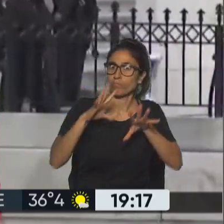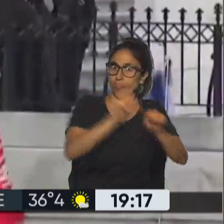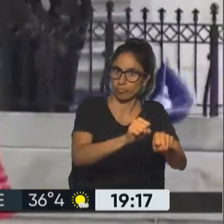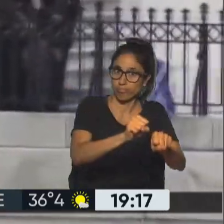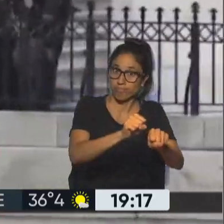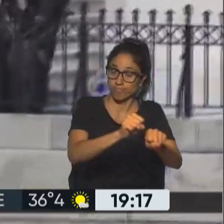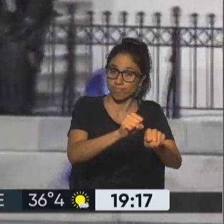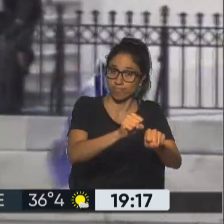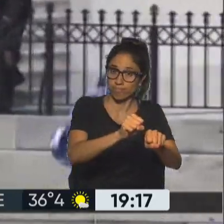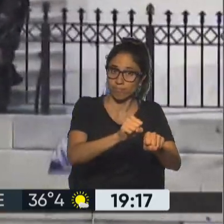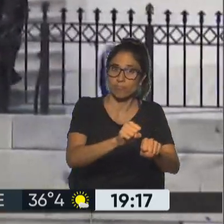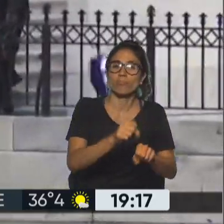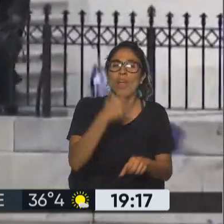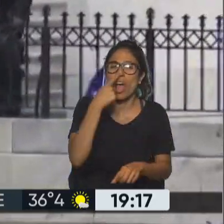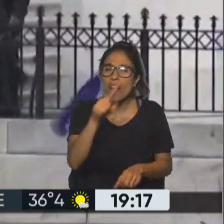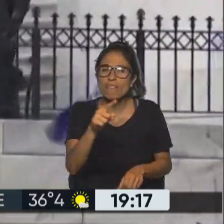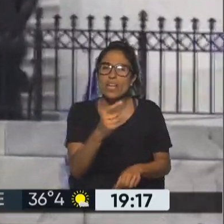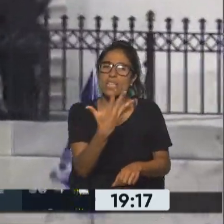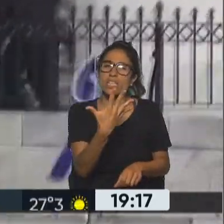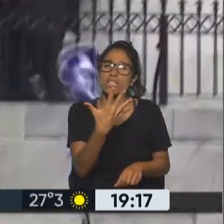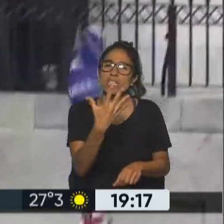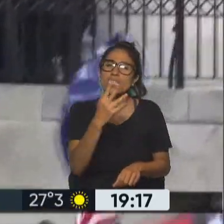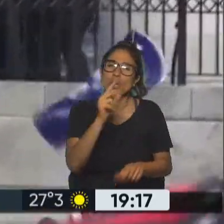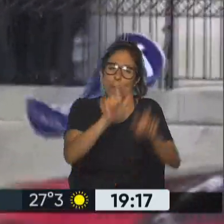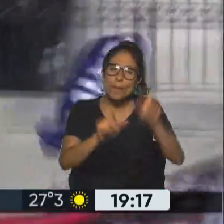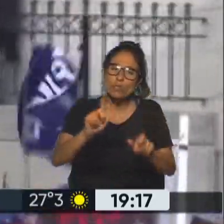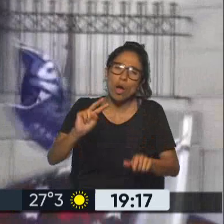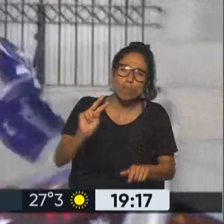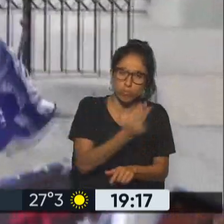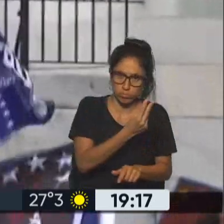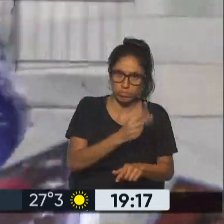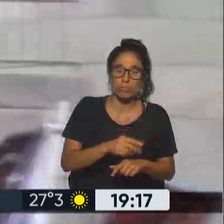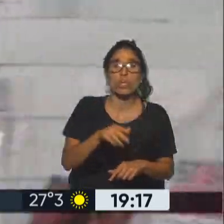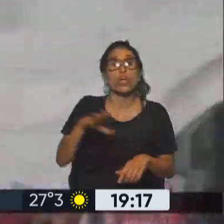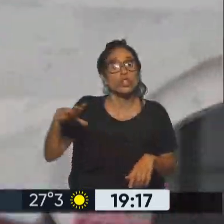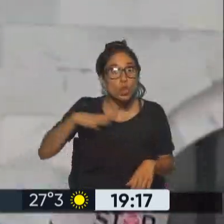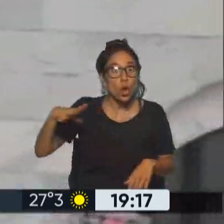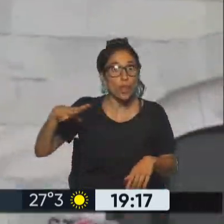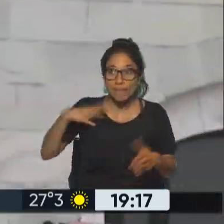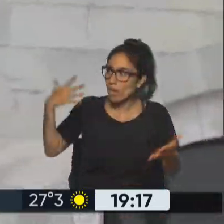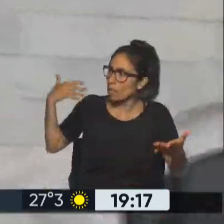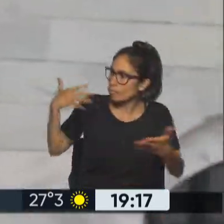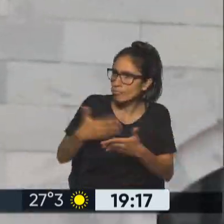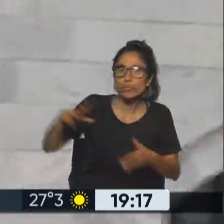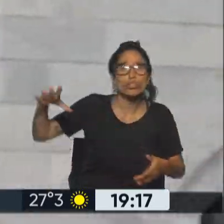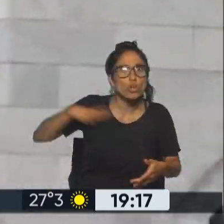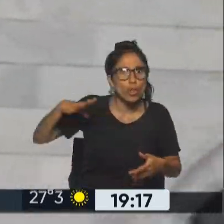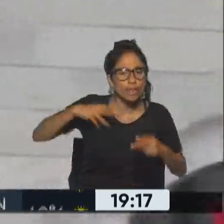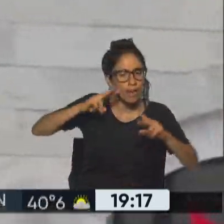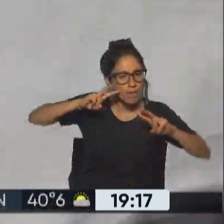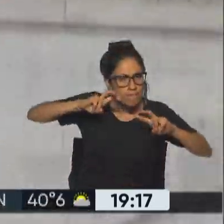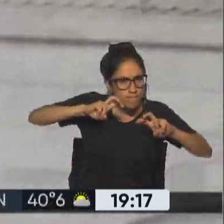hubo al menos cinco muertos bueno todavía siguen en investigaciones y de hecho a quien se apunta justamente como principal